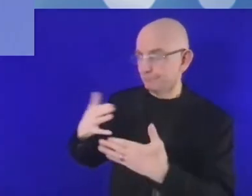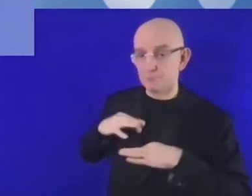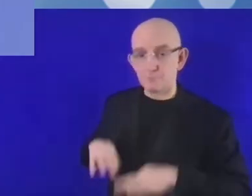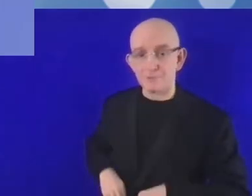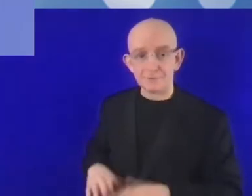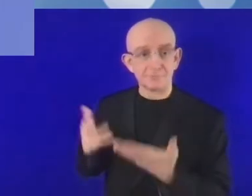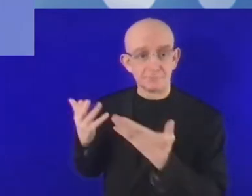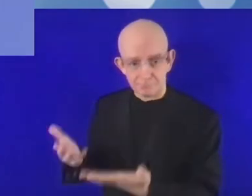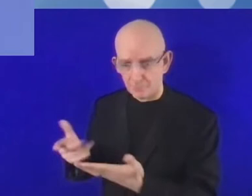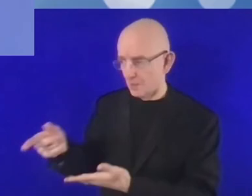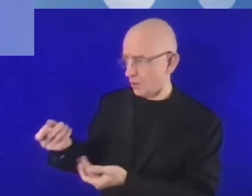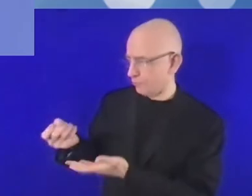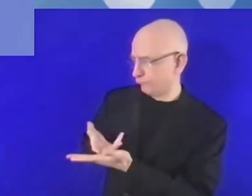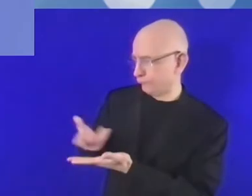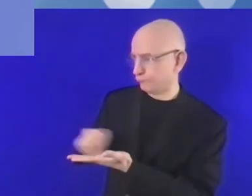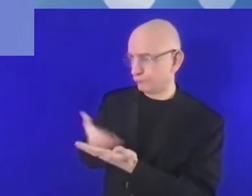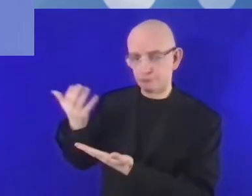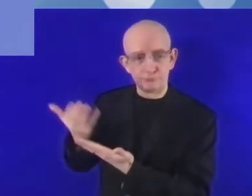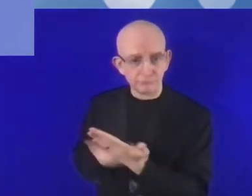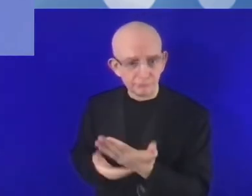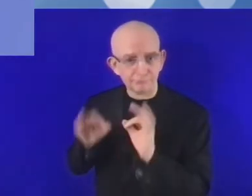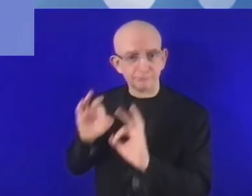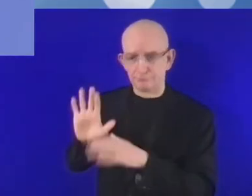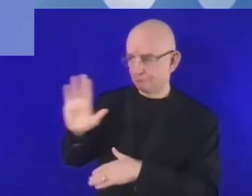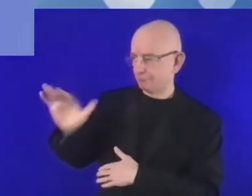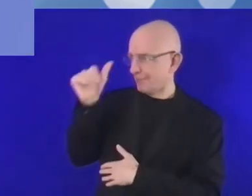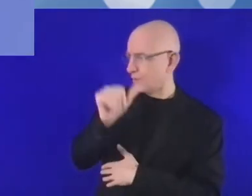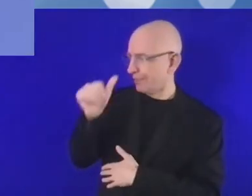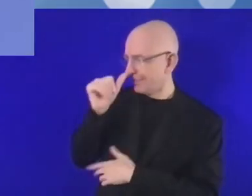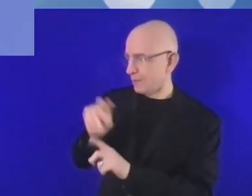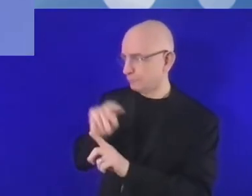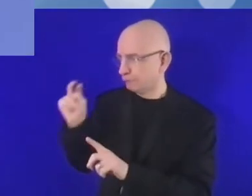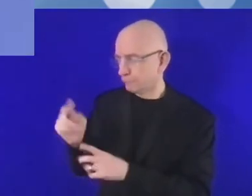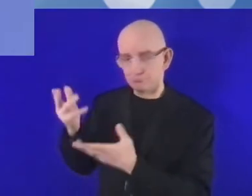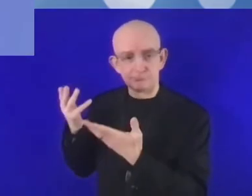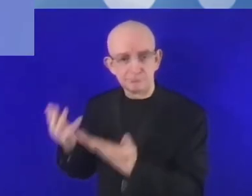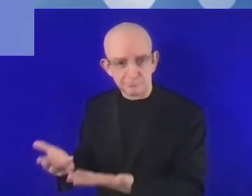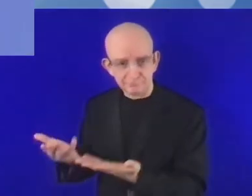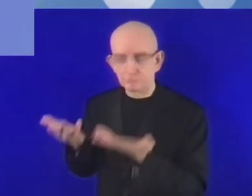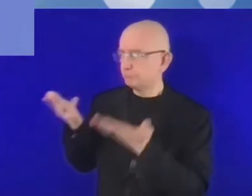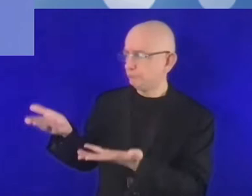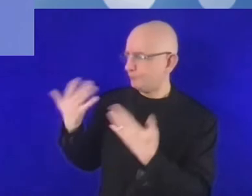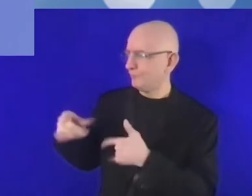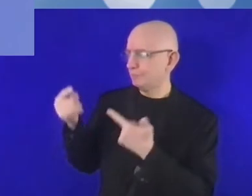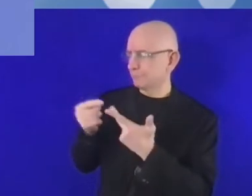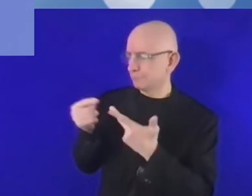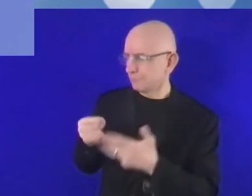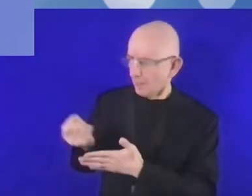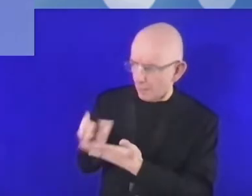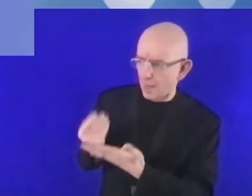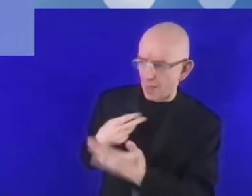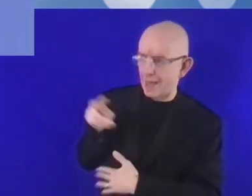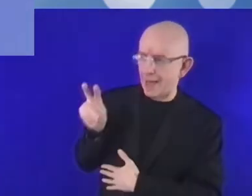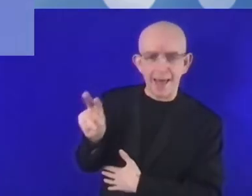Gracias por la perspectiva de Etiopía. Es importante lo que ha dicho en varios momentos de su intervención,